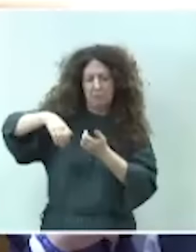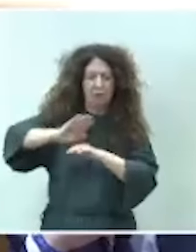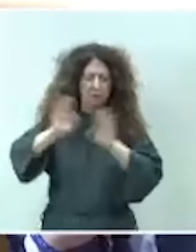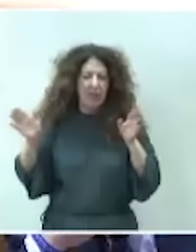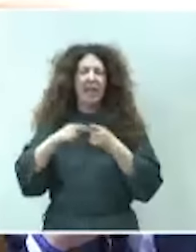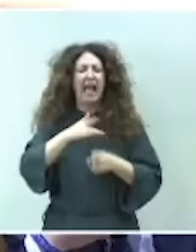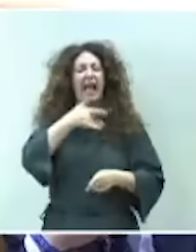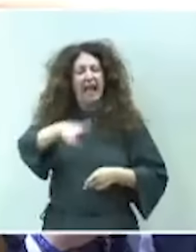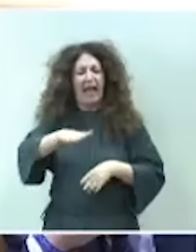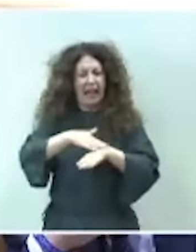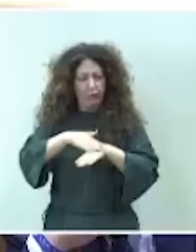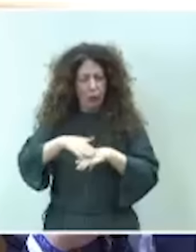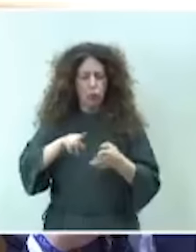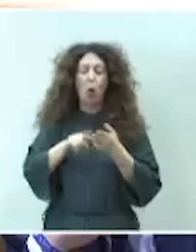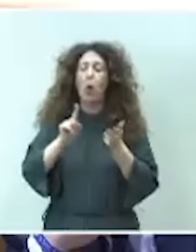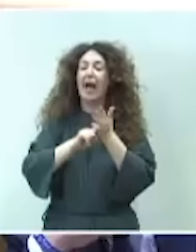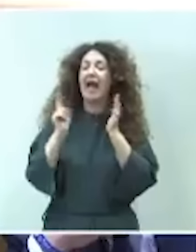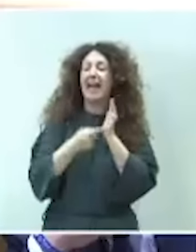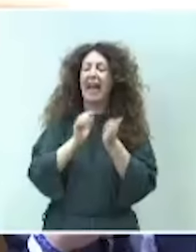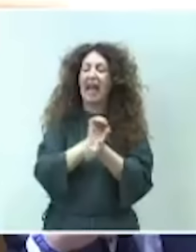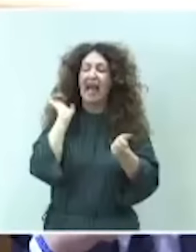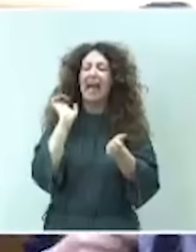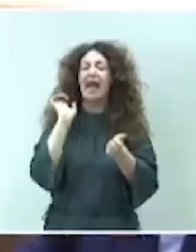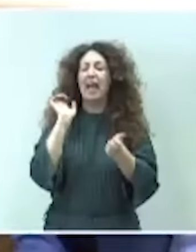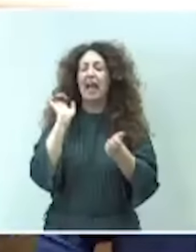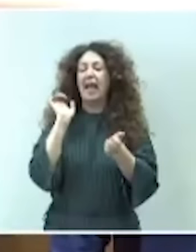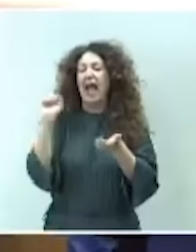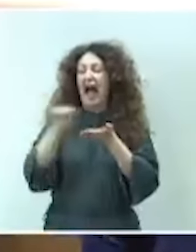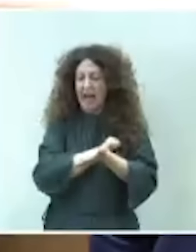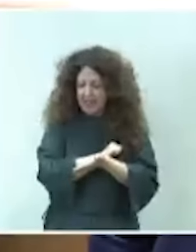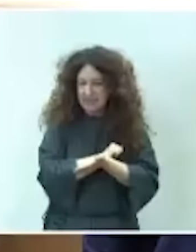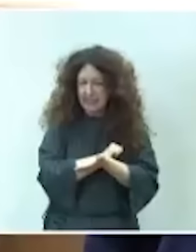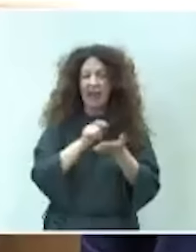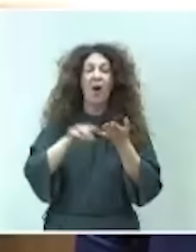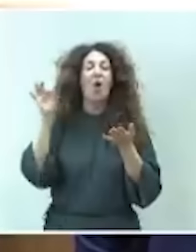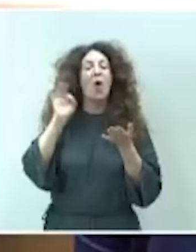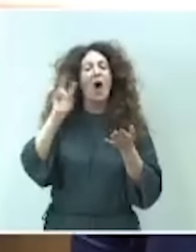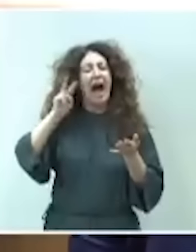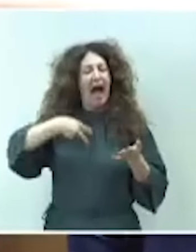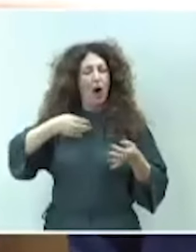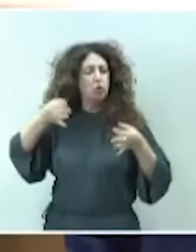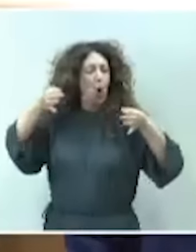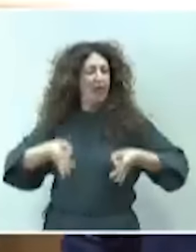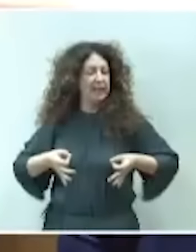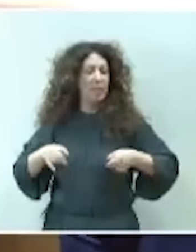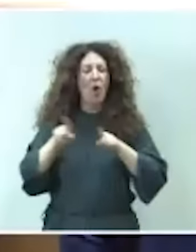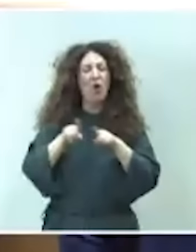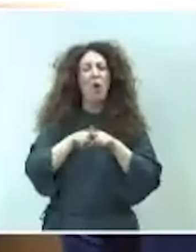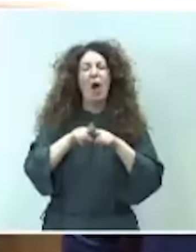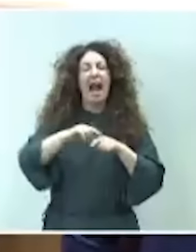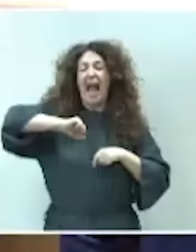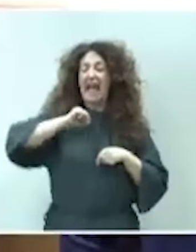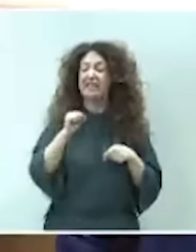amnistía, ahora será la autodeterminación de Cataluña a la escocesa, como hemos conocido hoy. Señor ministro, ustedes